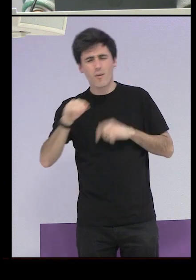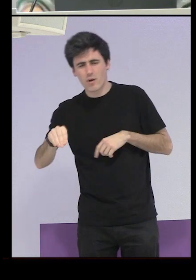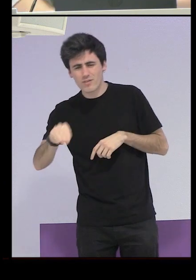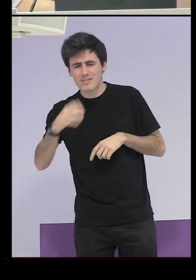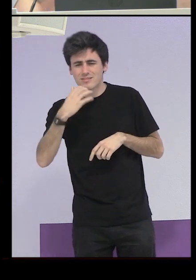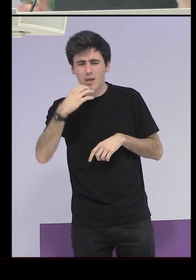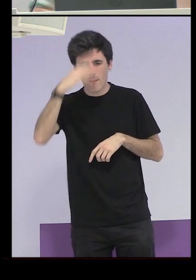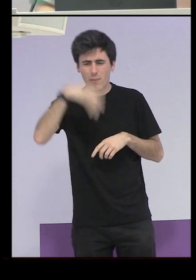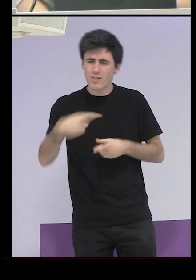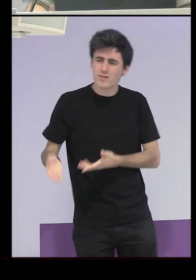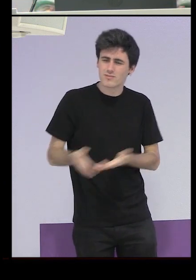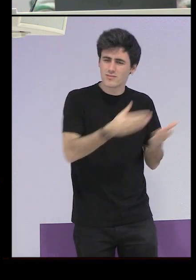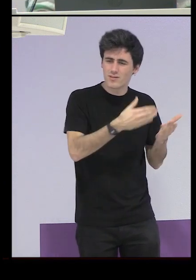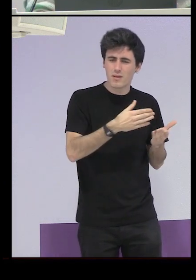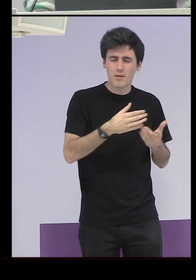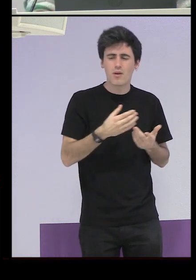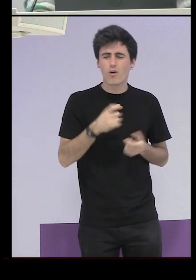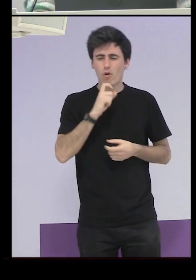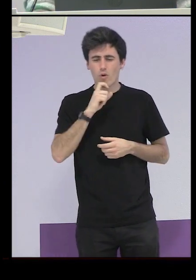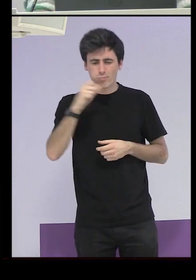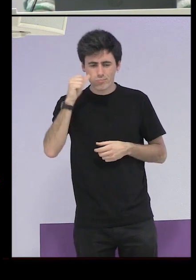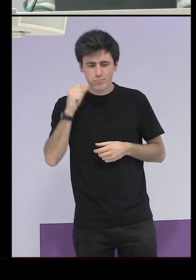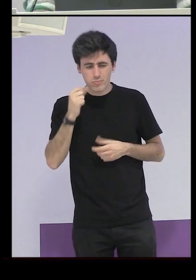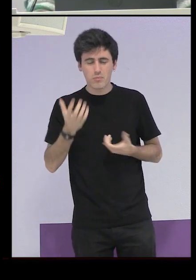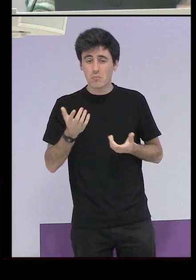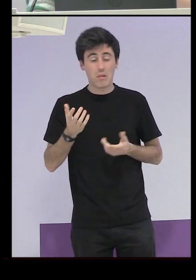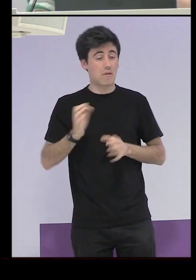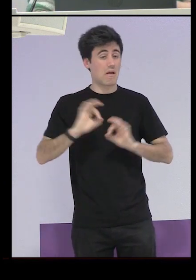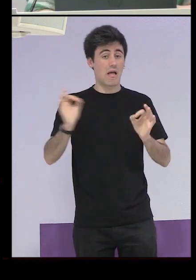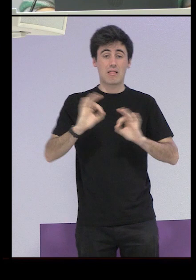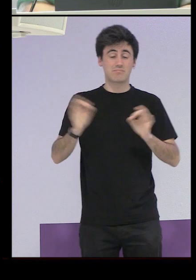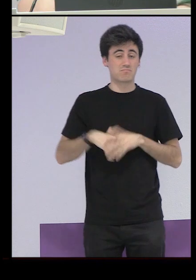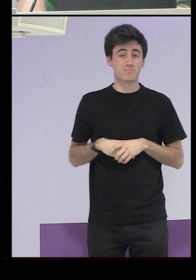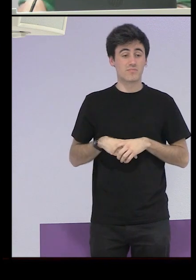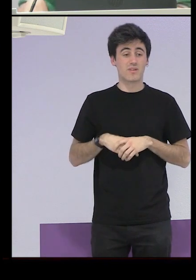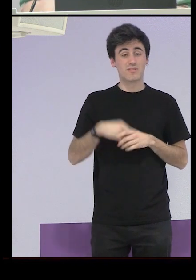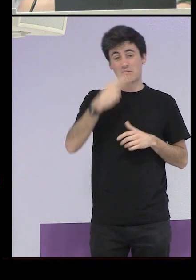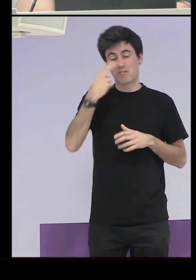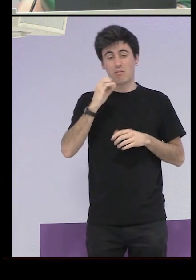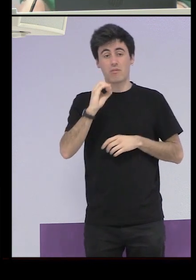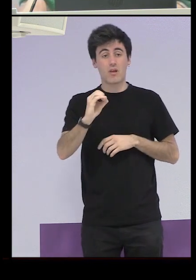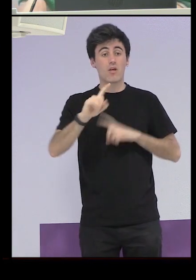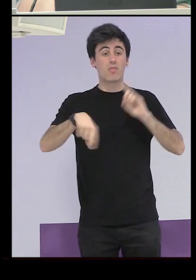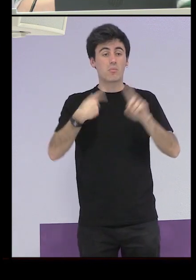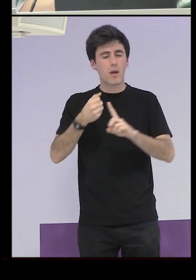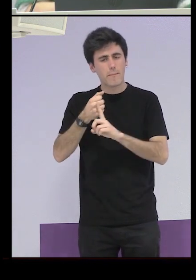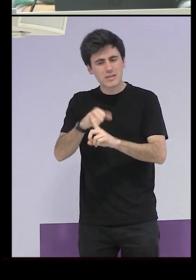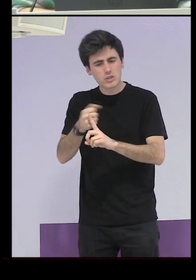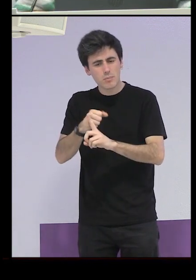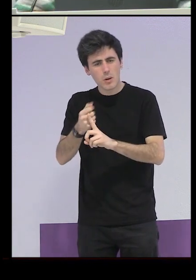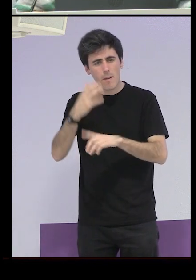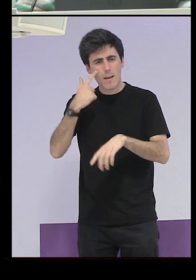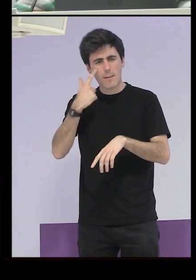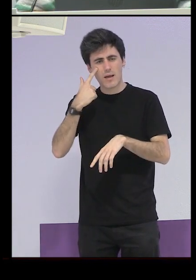con tu padre esto para qué cero interés en esta cuestión luego por supuesto el siguiente paso fue presionarla para que